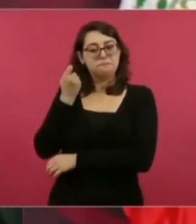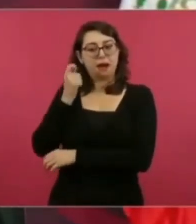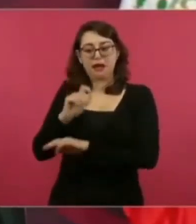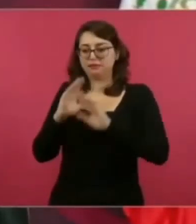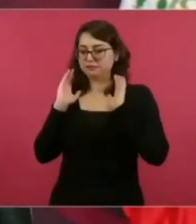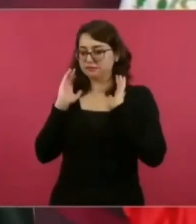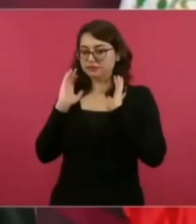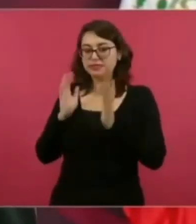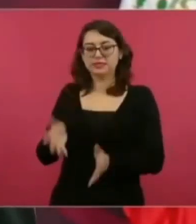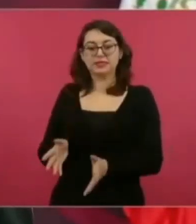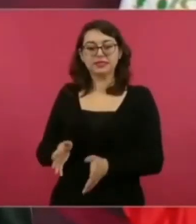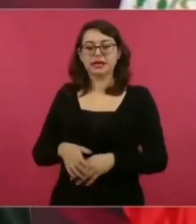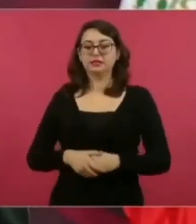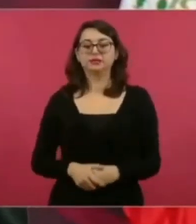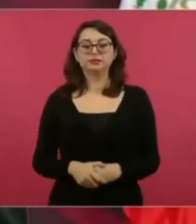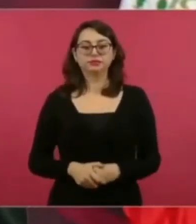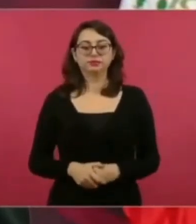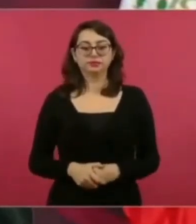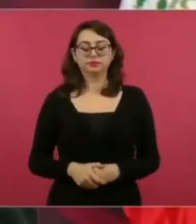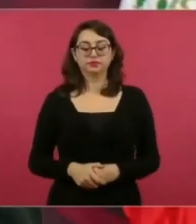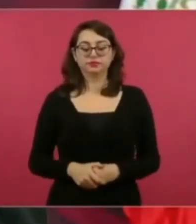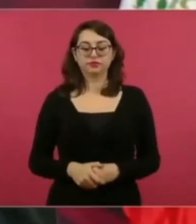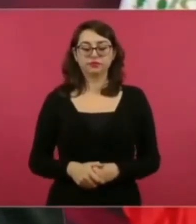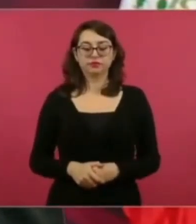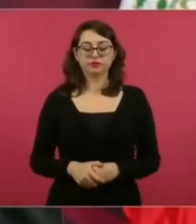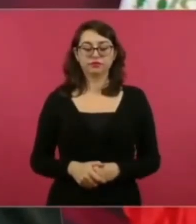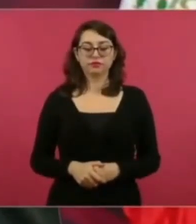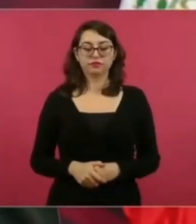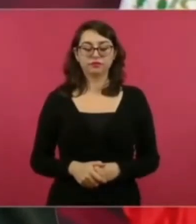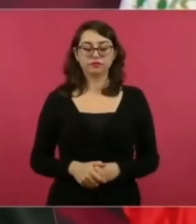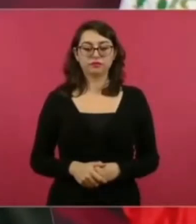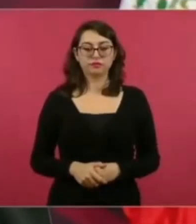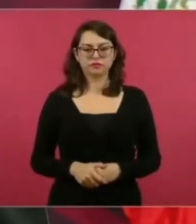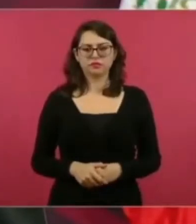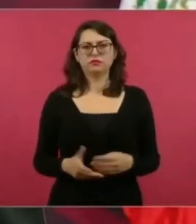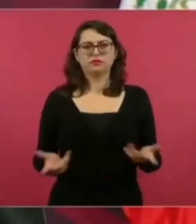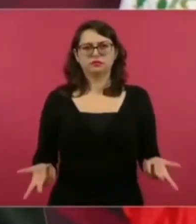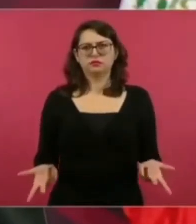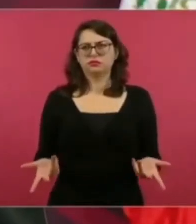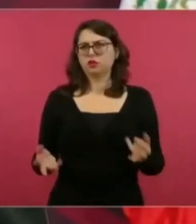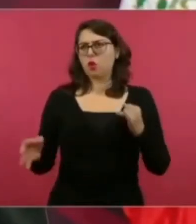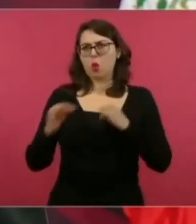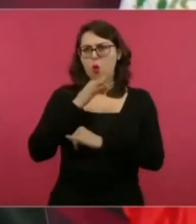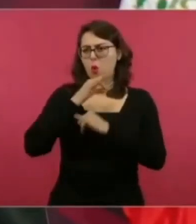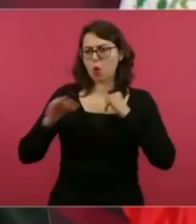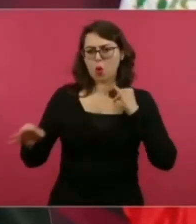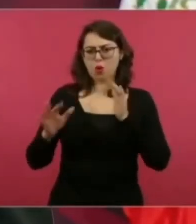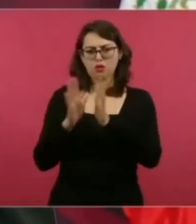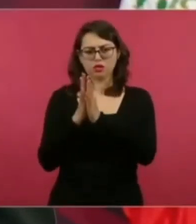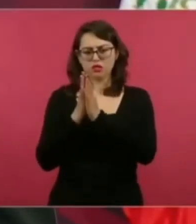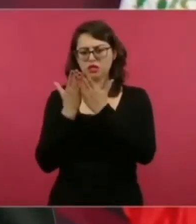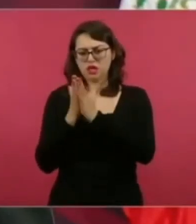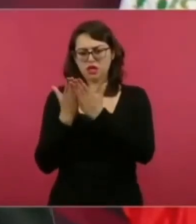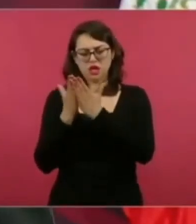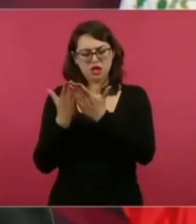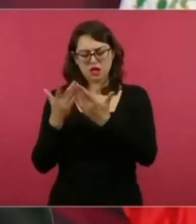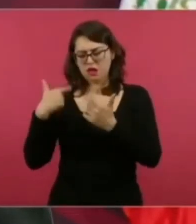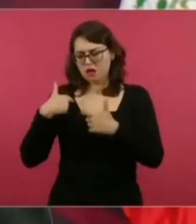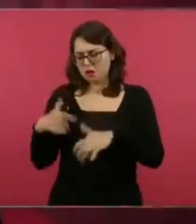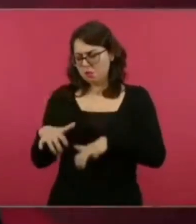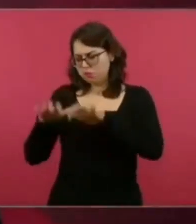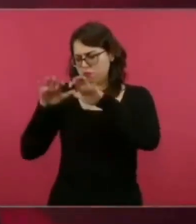ya nada más estoy ya trabajando estoy escribiendo en mis tiempos libres